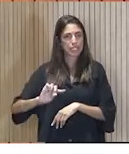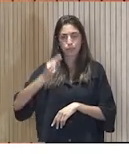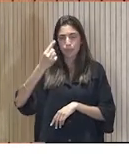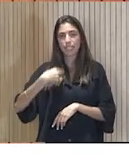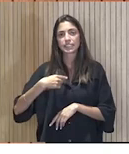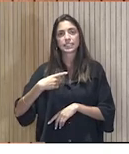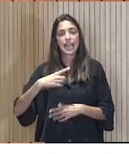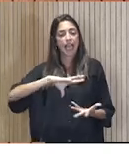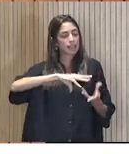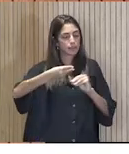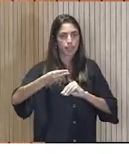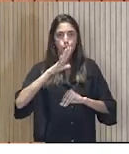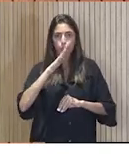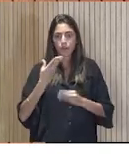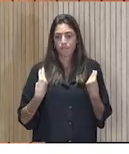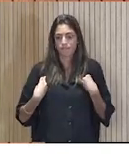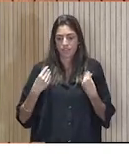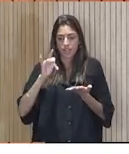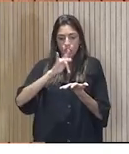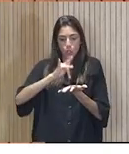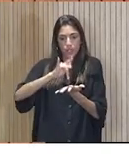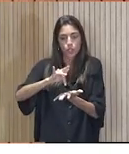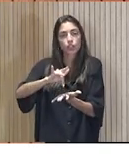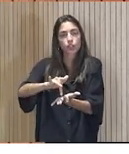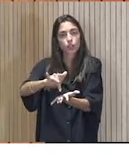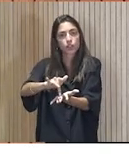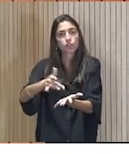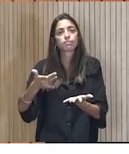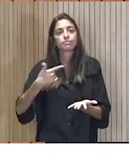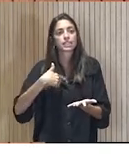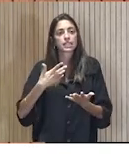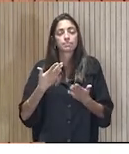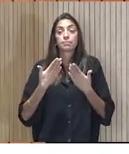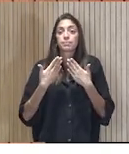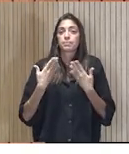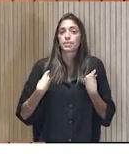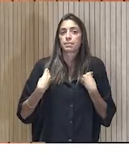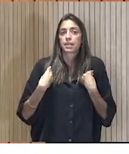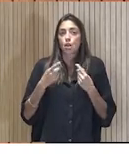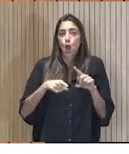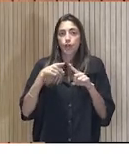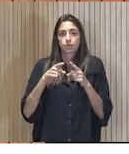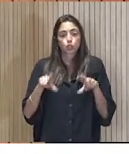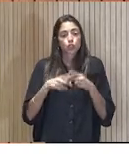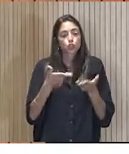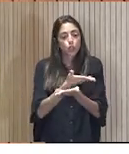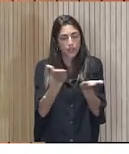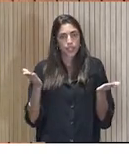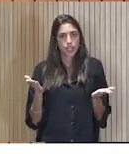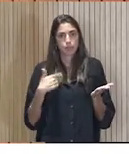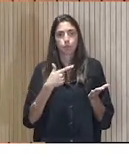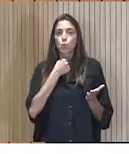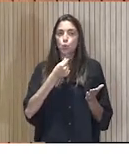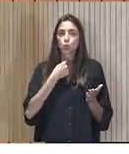vivir cada momento y el vivir hacia la sociedad. A mí me gusta decir que la Cruz Roja es una organización